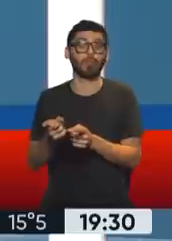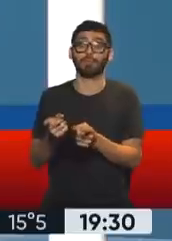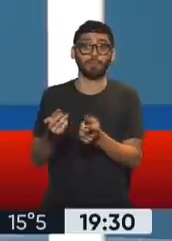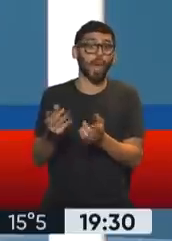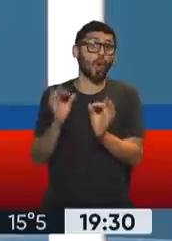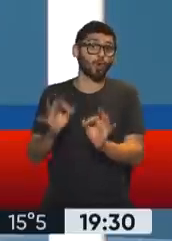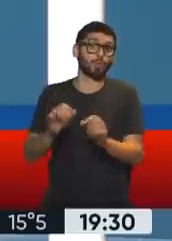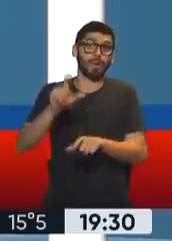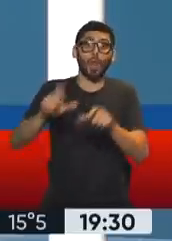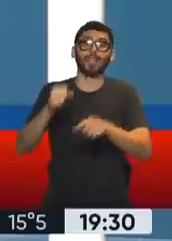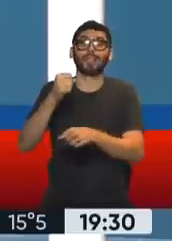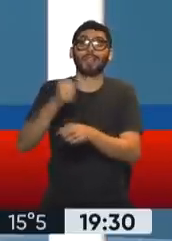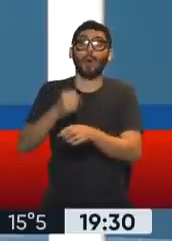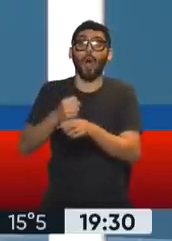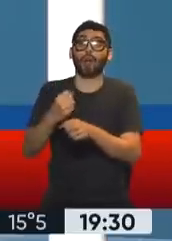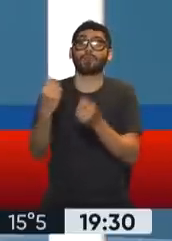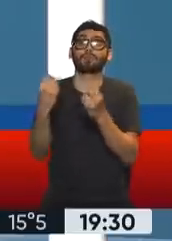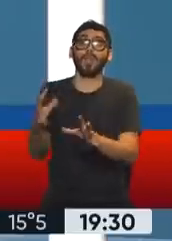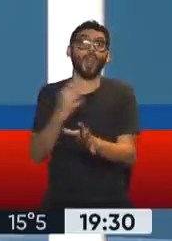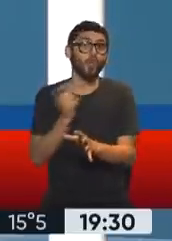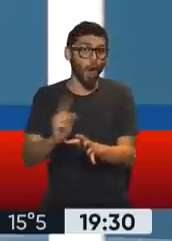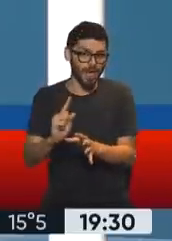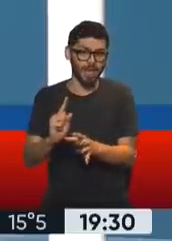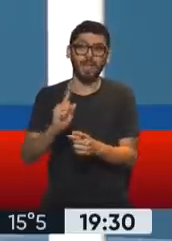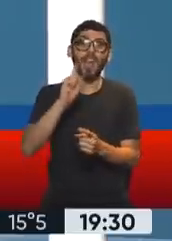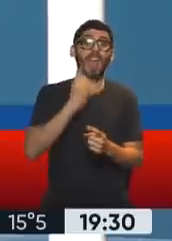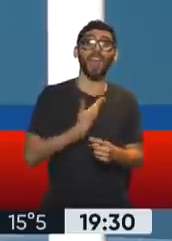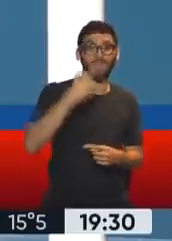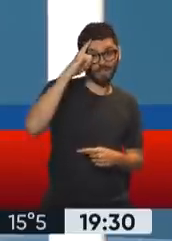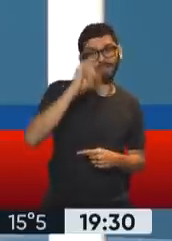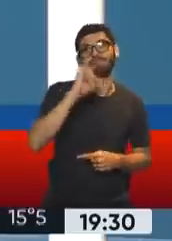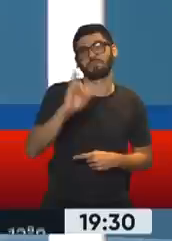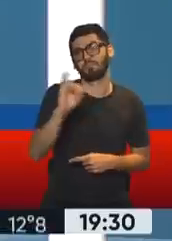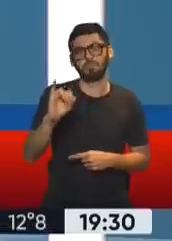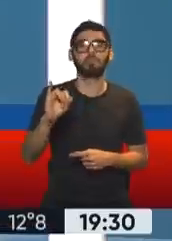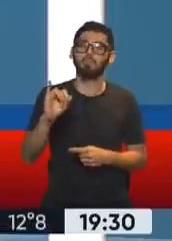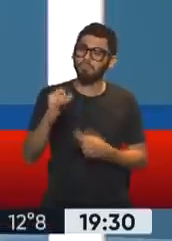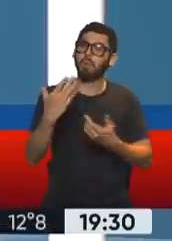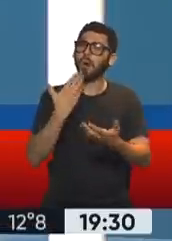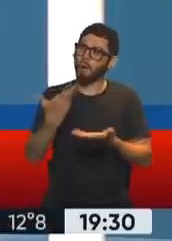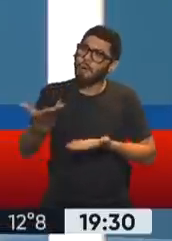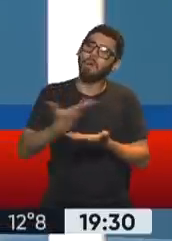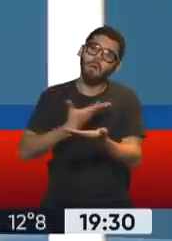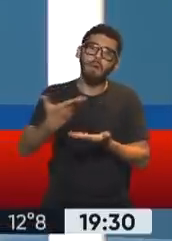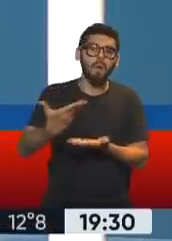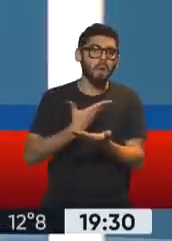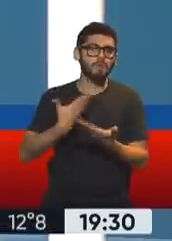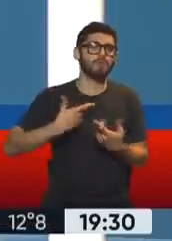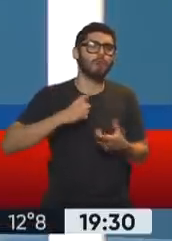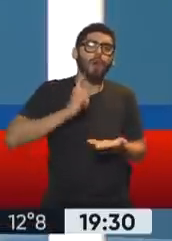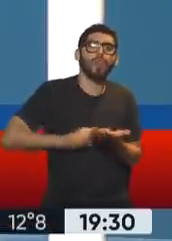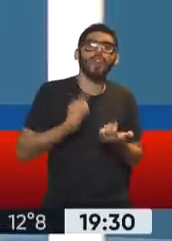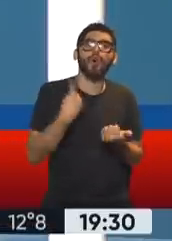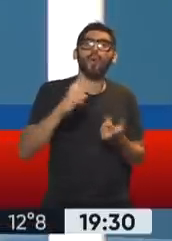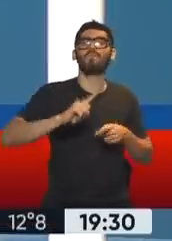evitar que trabajadores y trabajadoras pierdan sus trabajos, el ingreso familiar de emergencia. Fuimos y vinimos contando las políticas públicas del